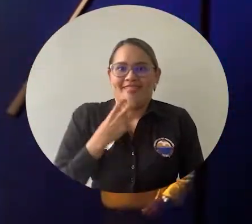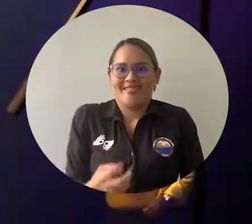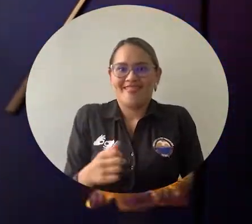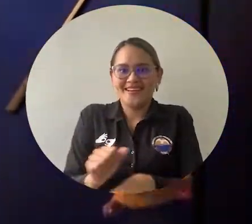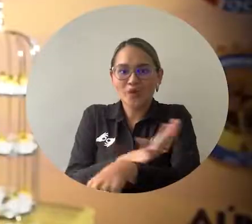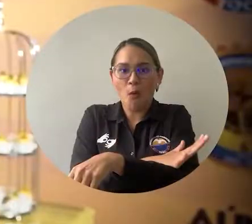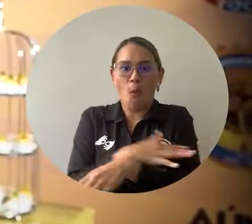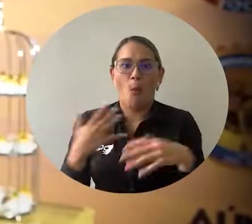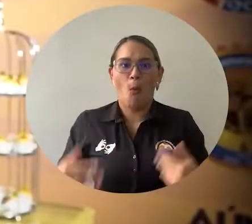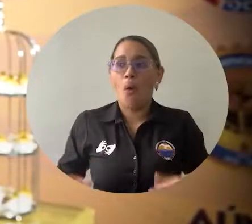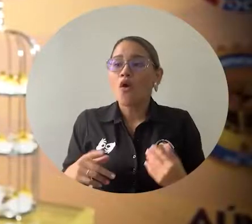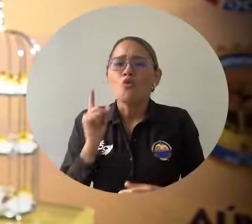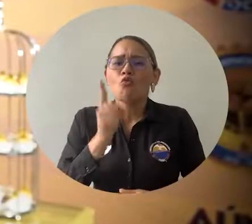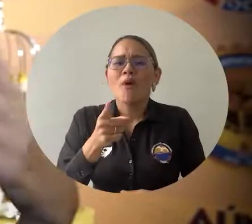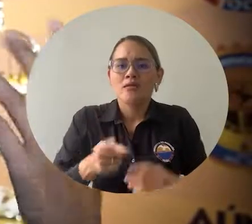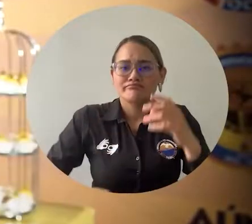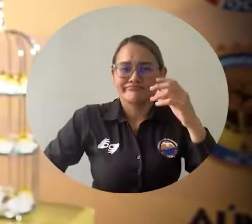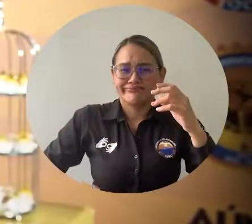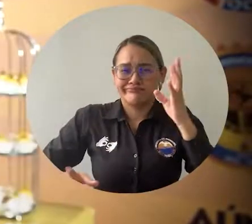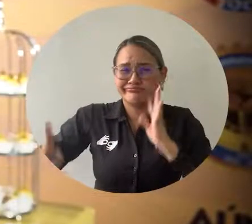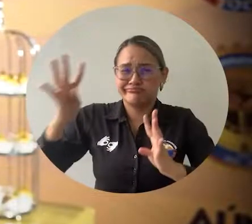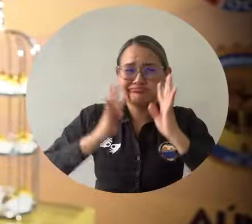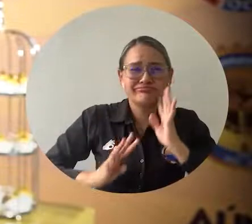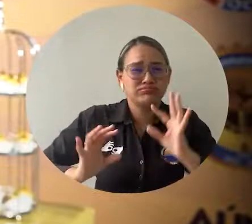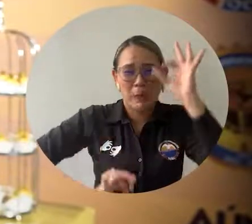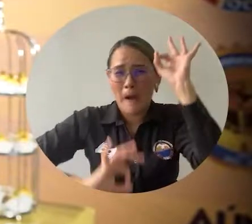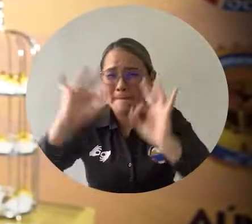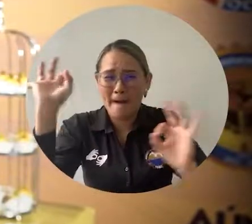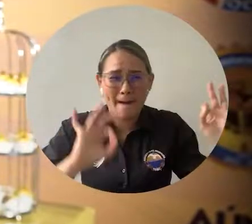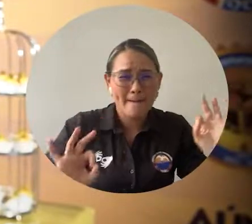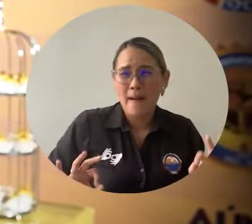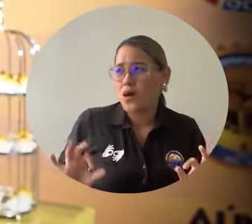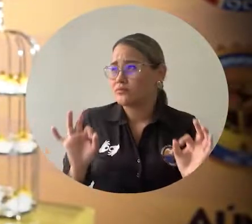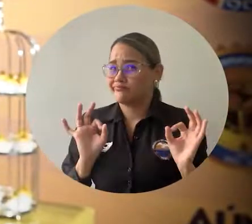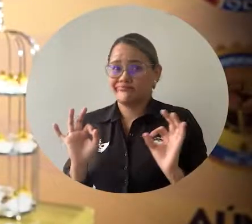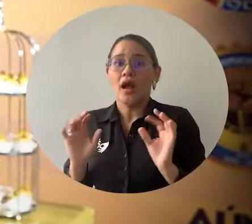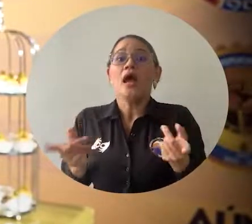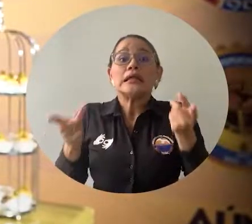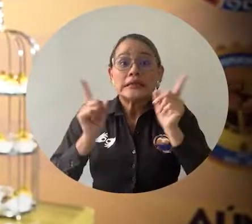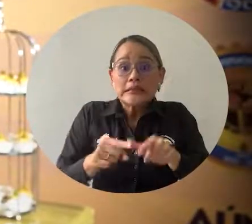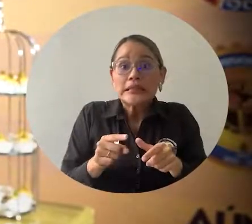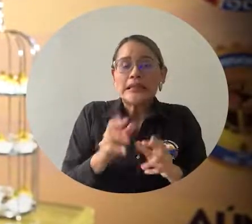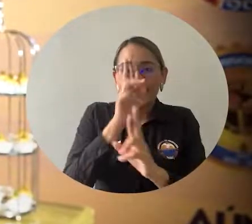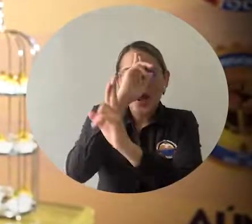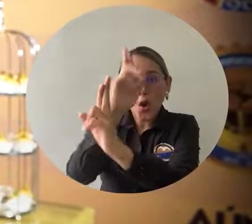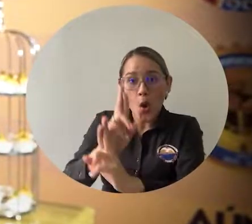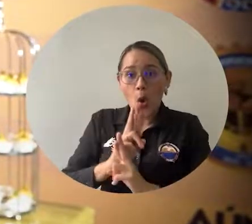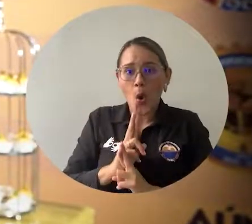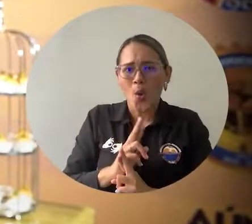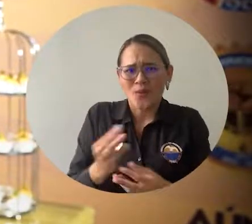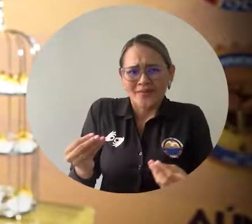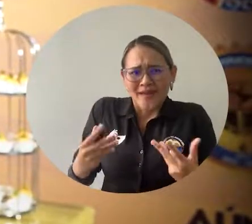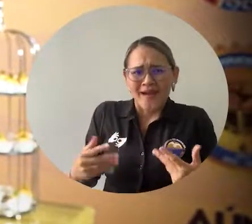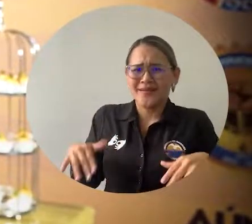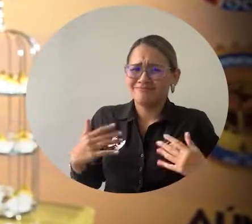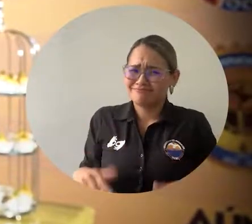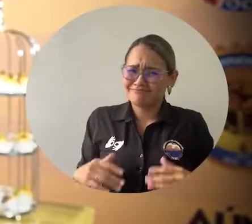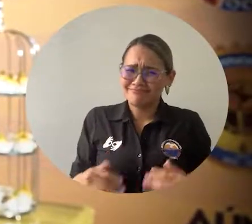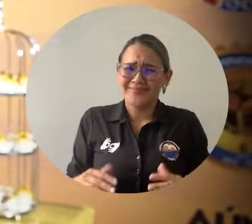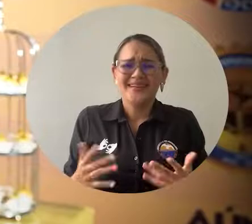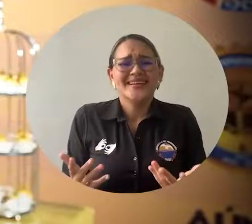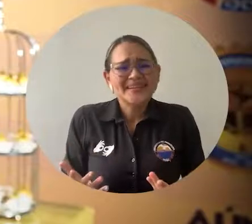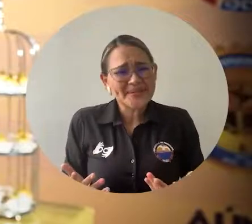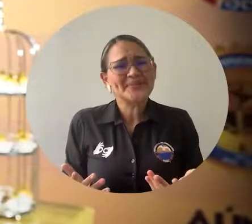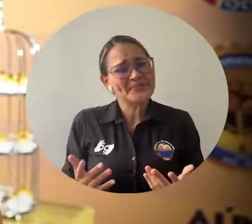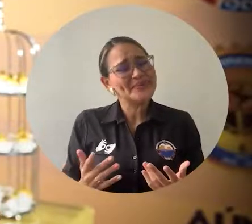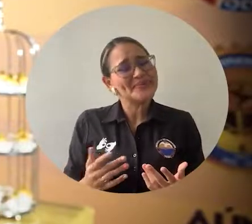nosotros los docentes, ya que la escenografía, los reconocimientos que han tenido con